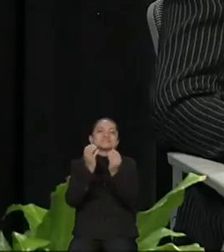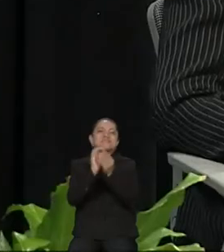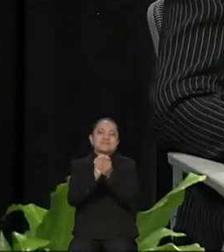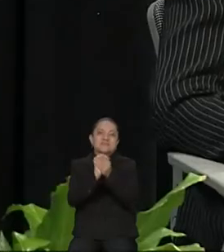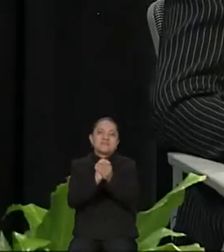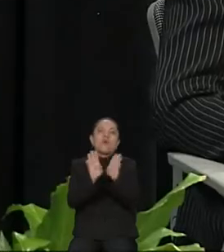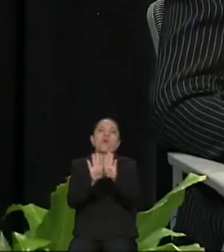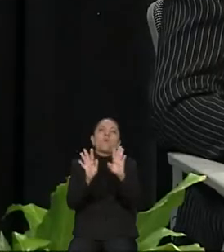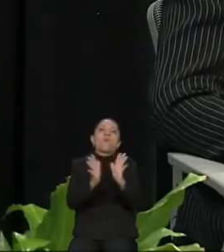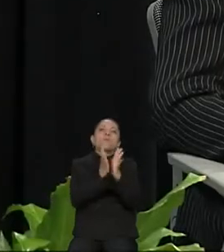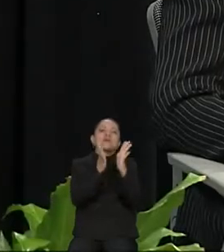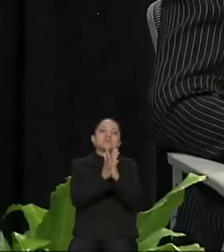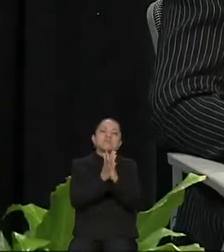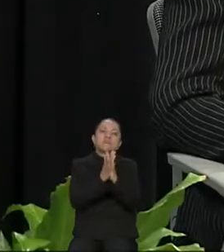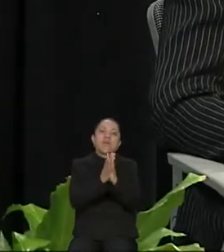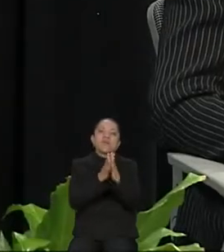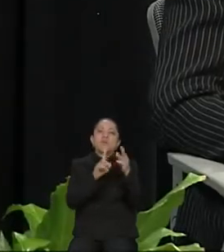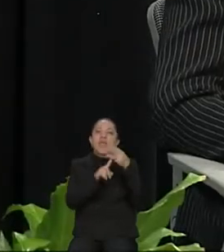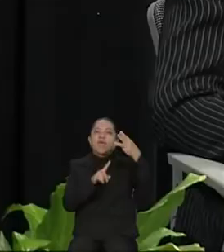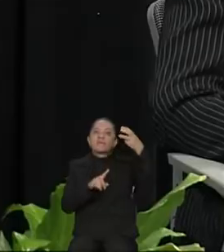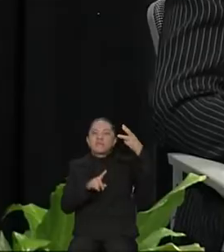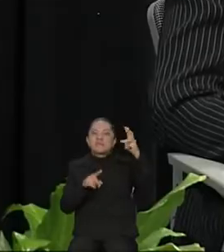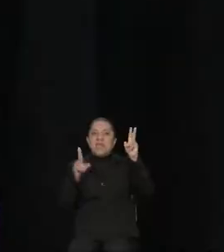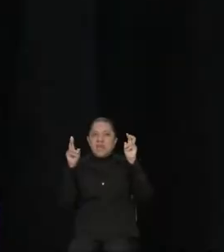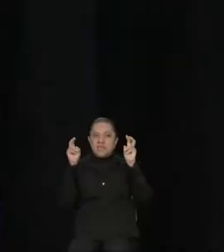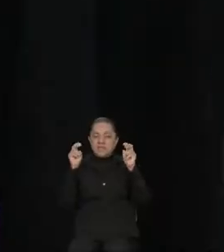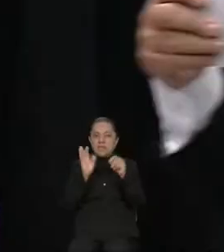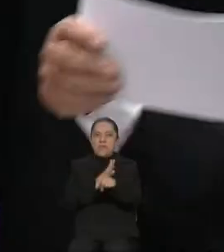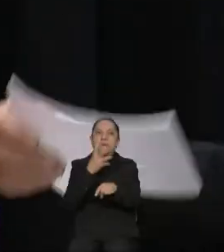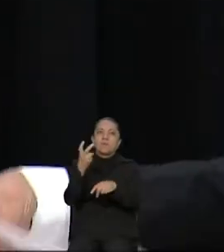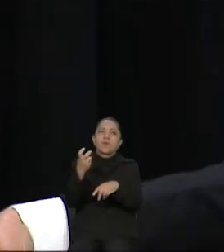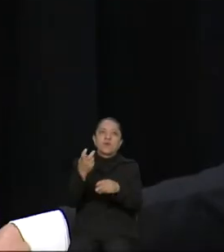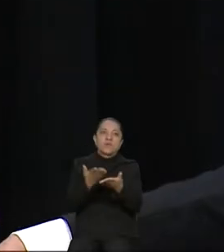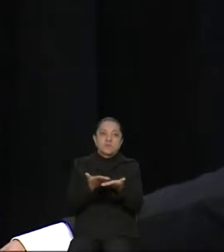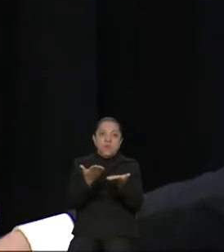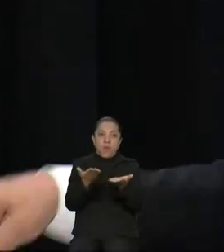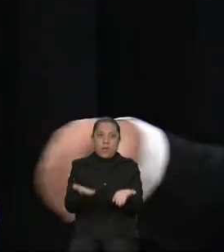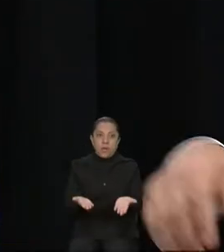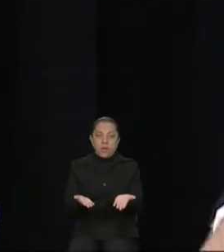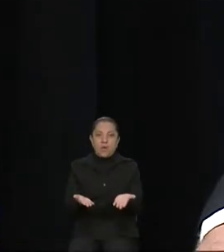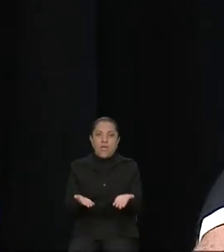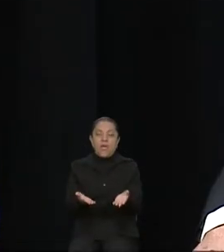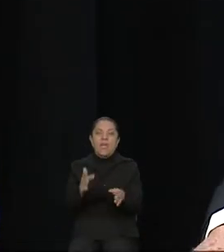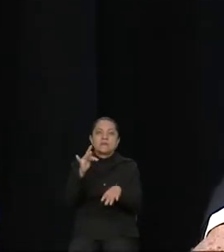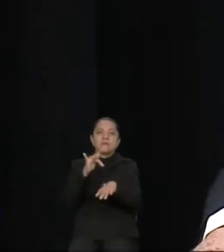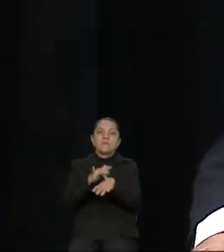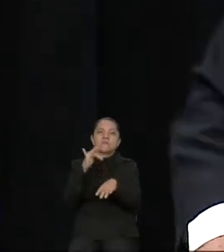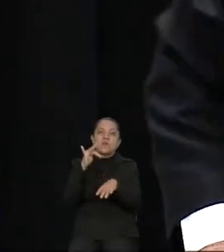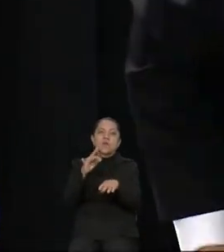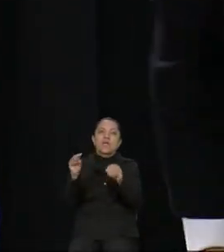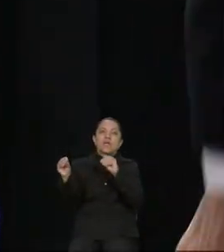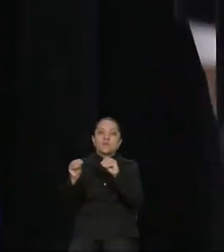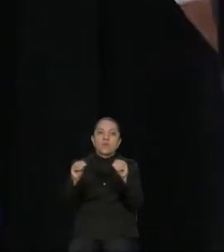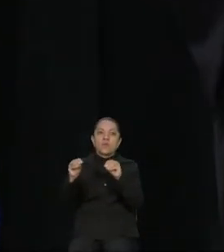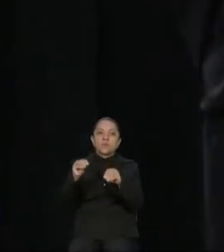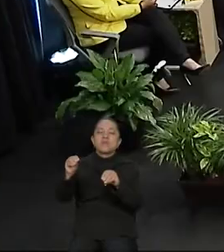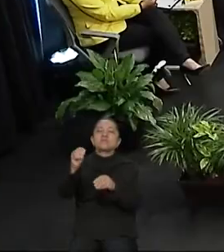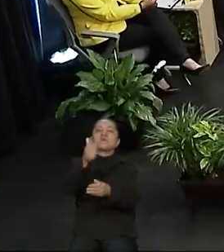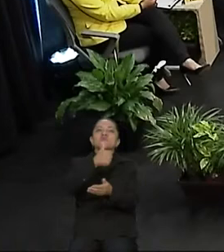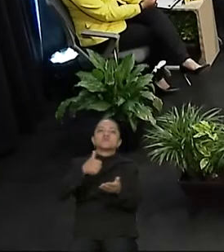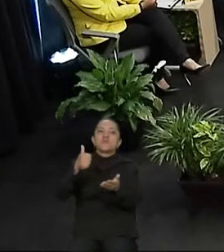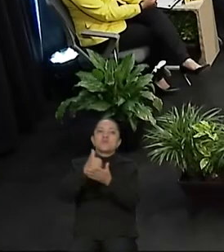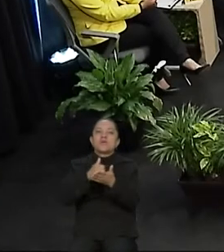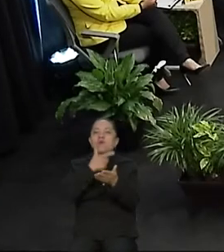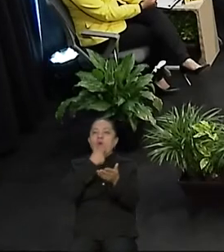en la tercera ronda temática. De tal modo que es el turno de Movimiento Ciudadano, el candidato